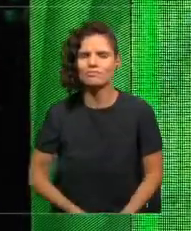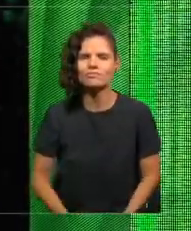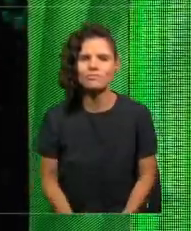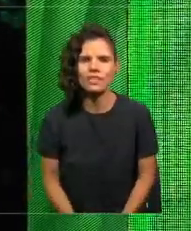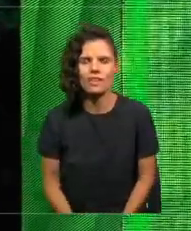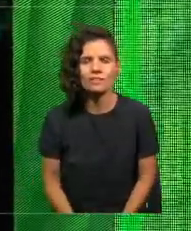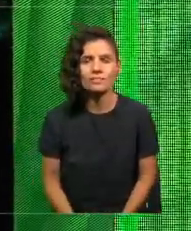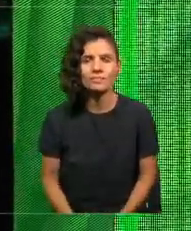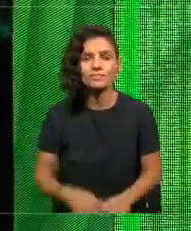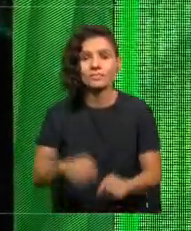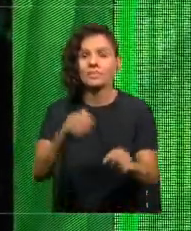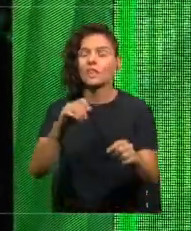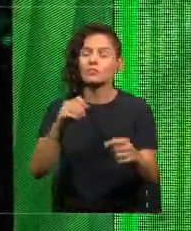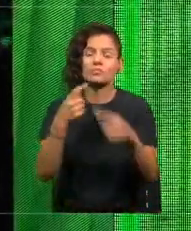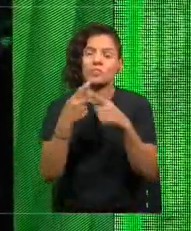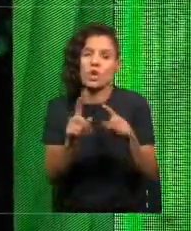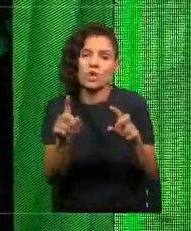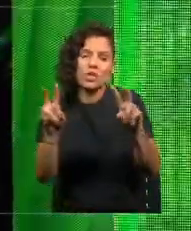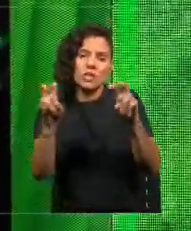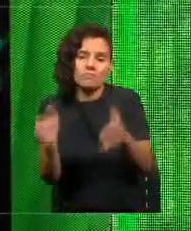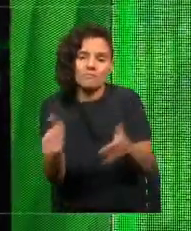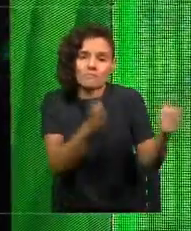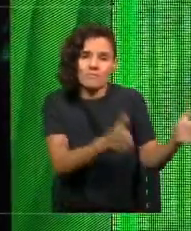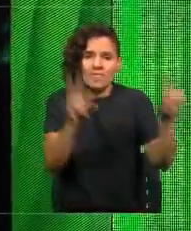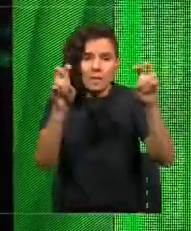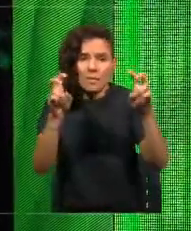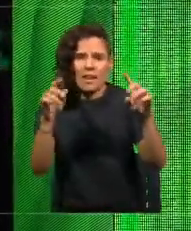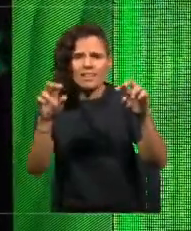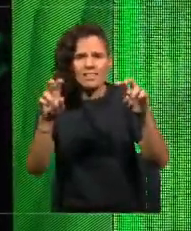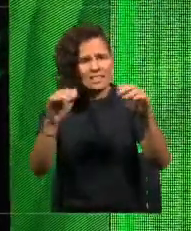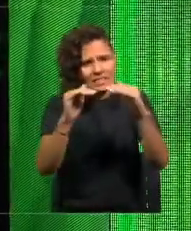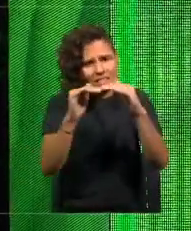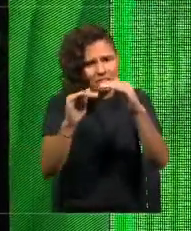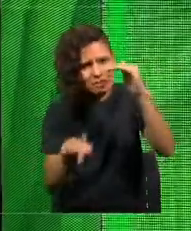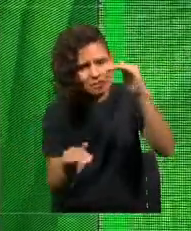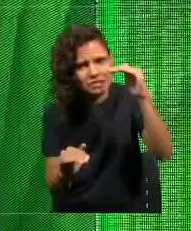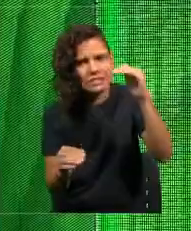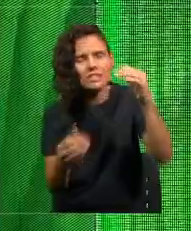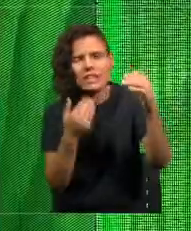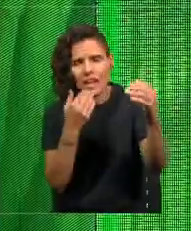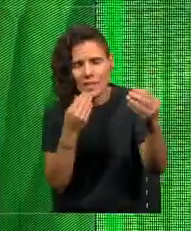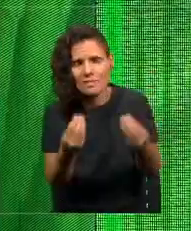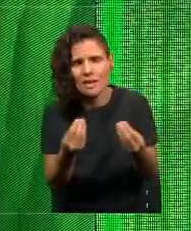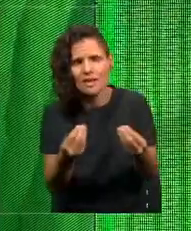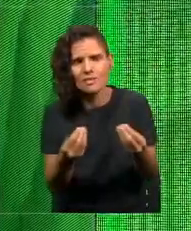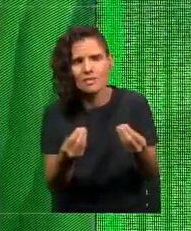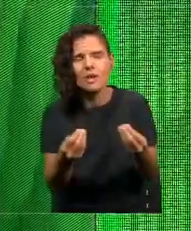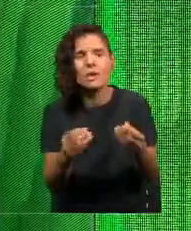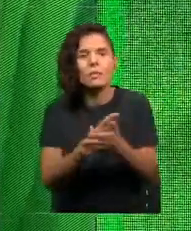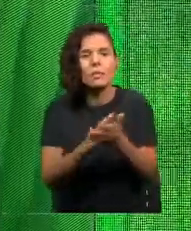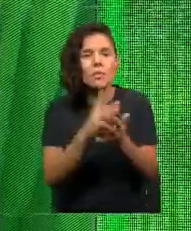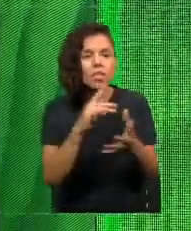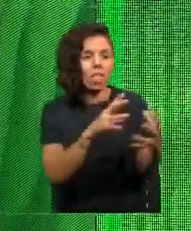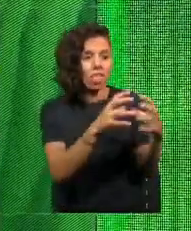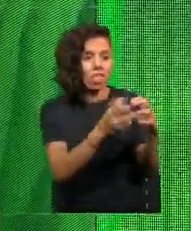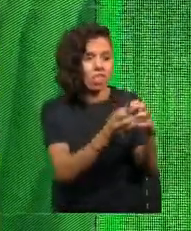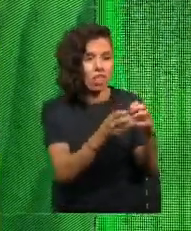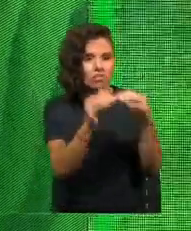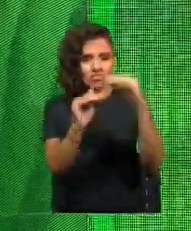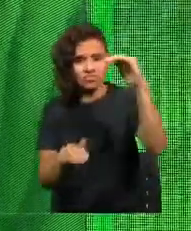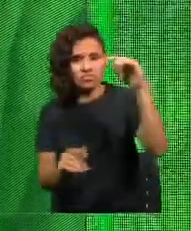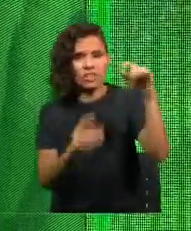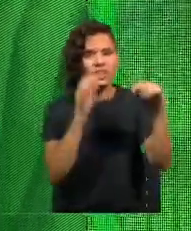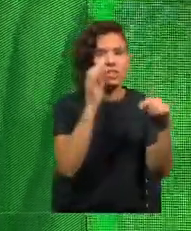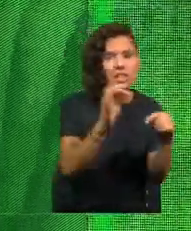Otro tema es que afecta las desigualdades, porque el cambio climático afecta de manera desigual a ricos y a pobres, a los países